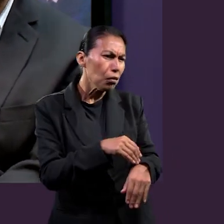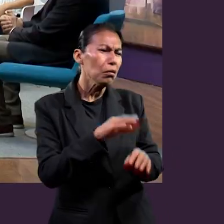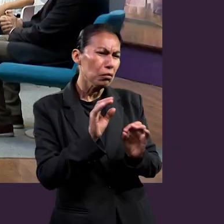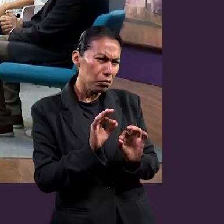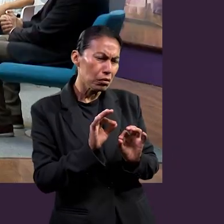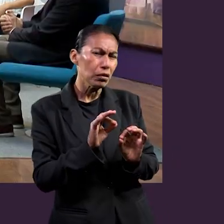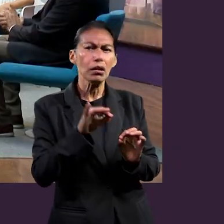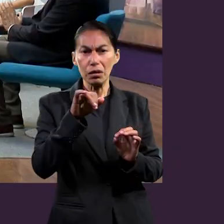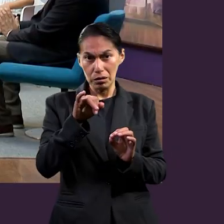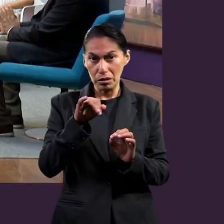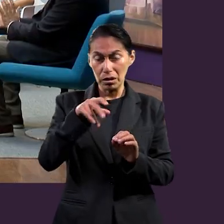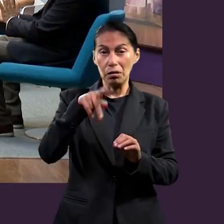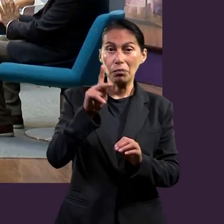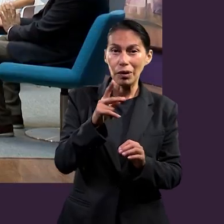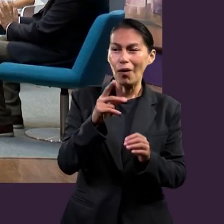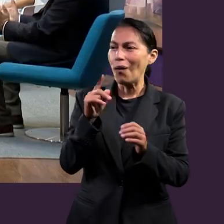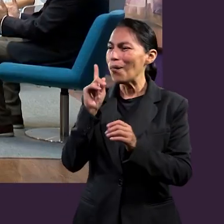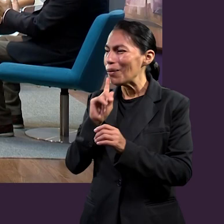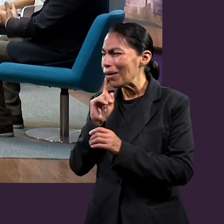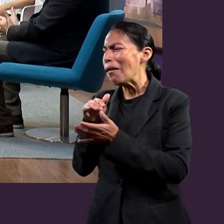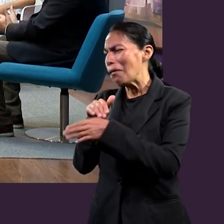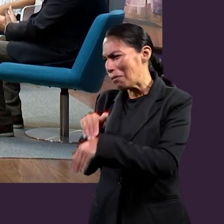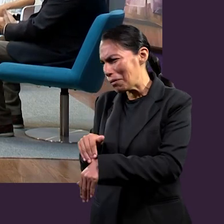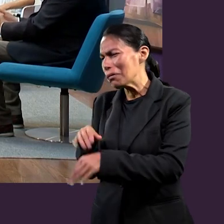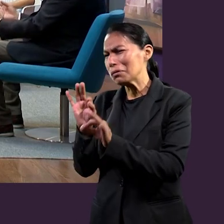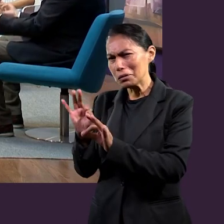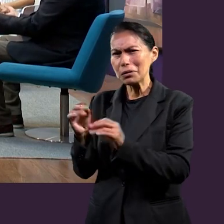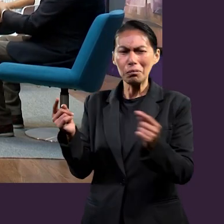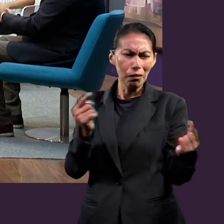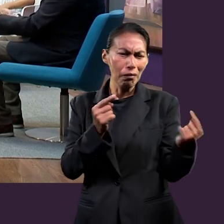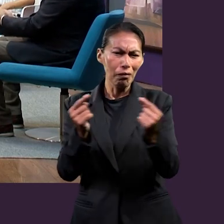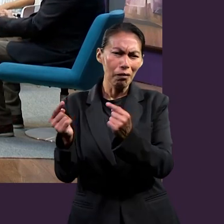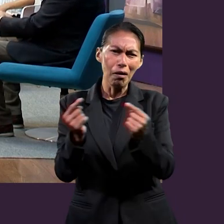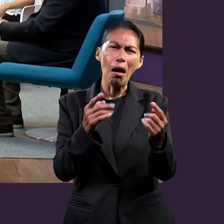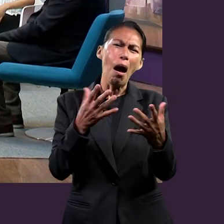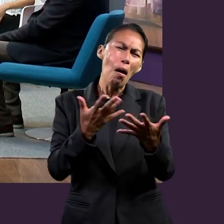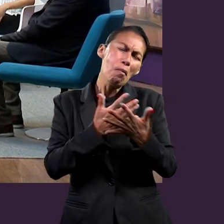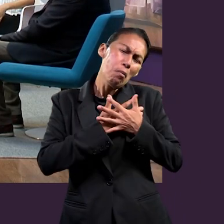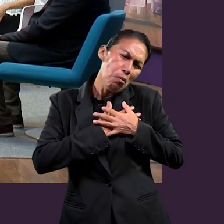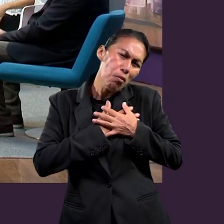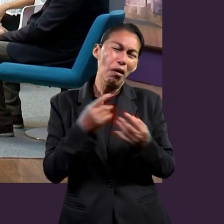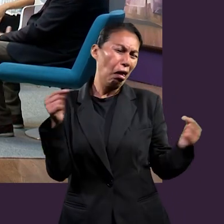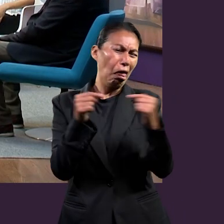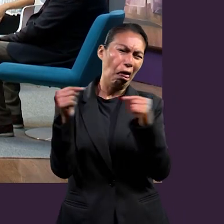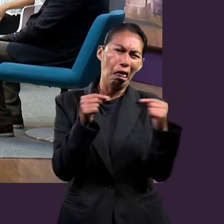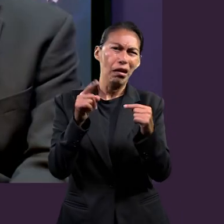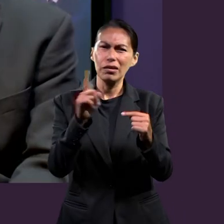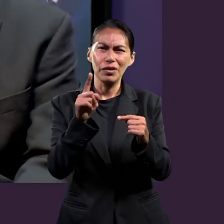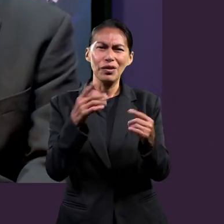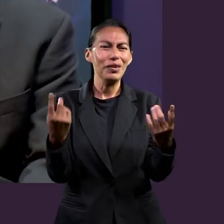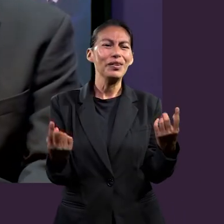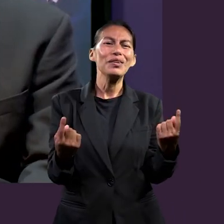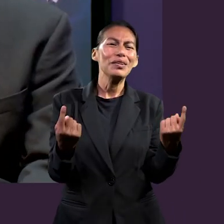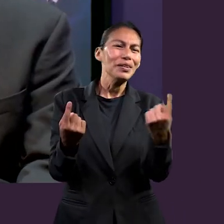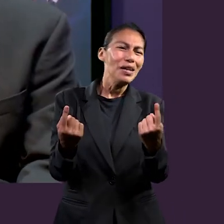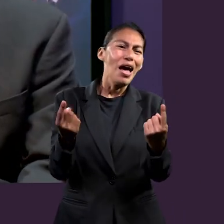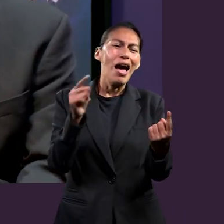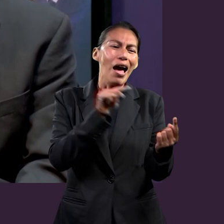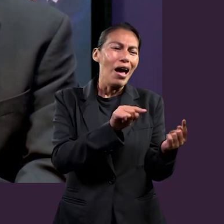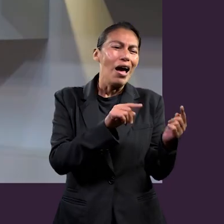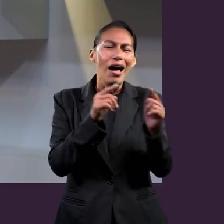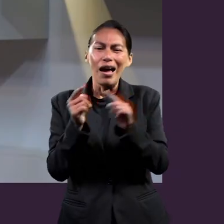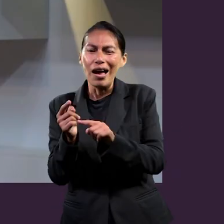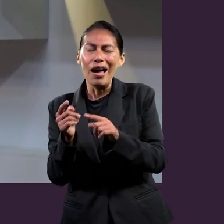yo también te obedezco, yo también te... O sea, sí, pero es de los dos lados. Creo que eso es algo que puedo aportar.